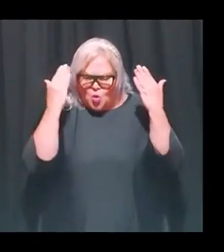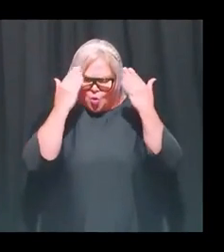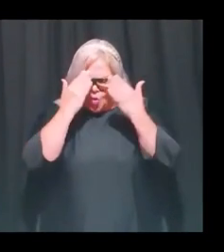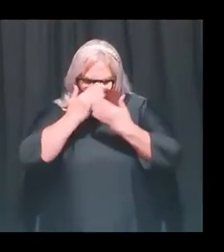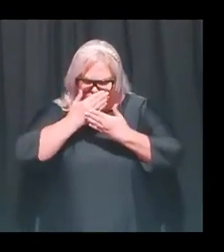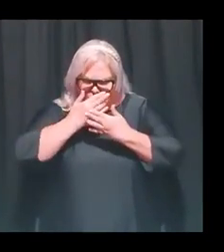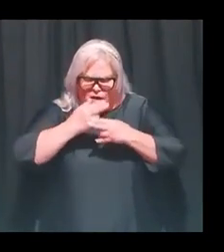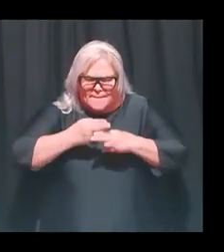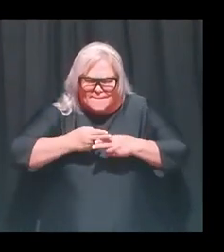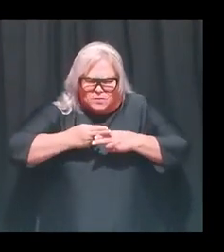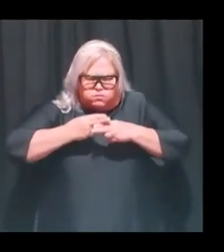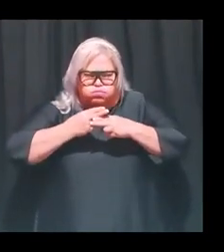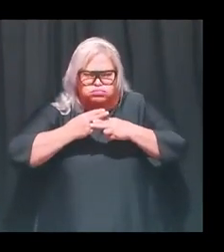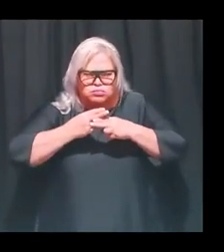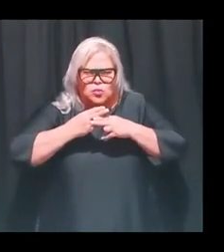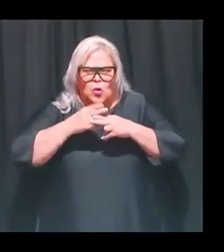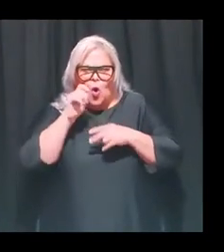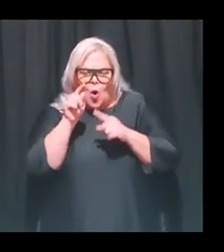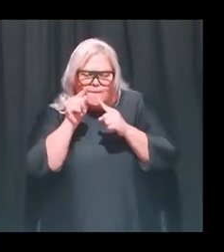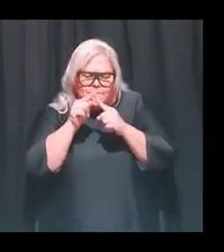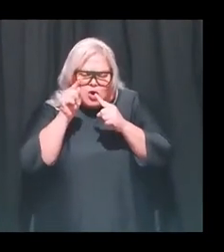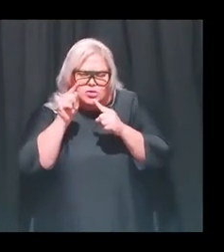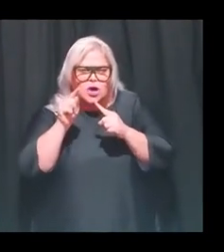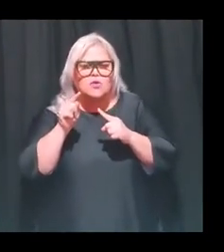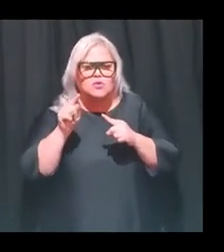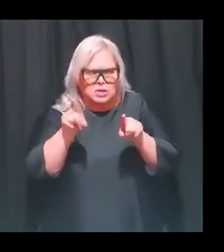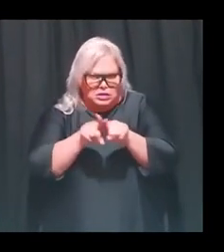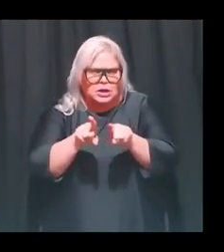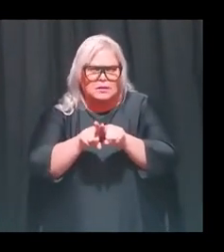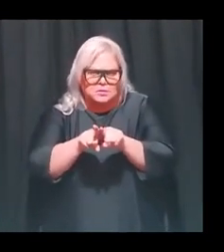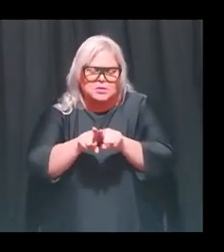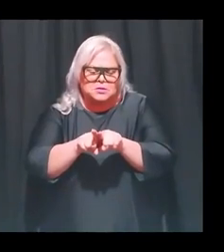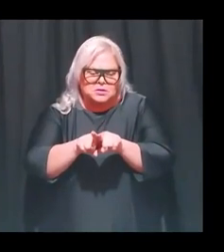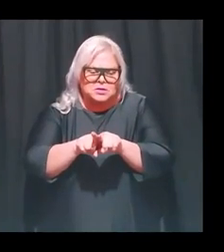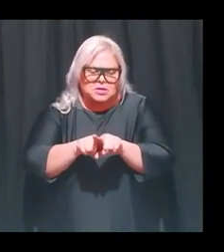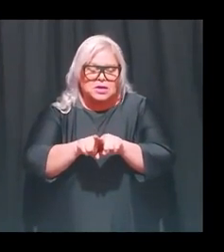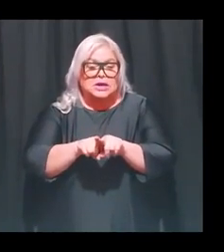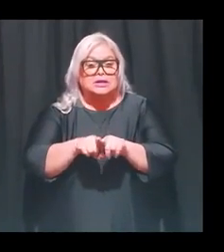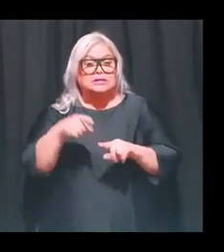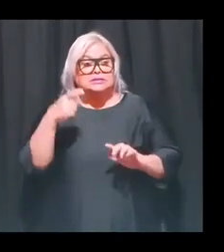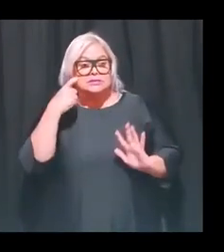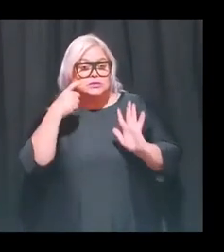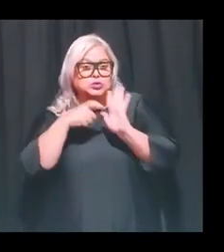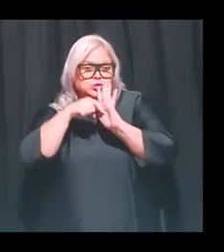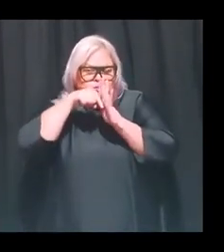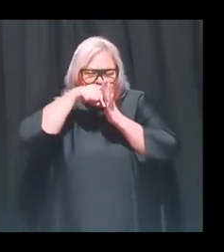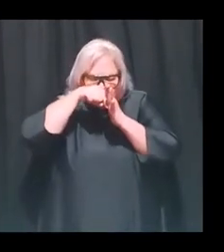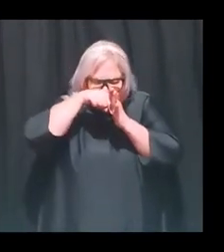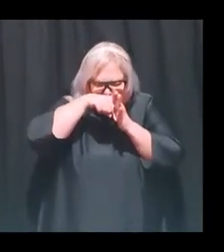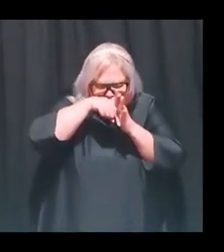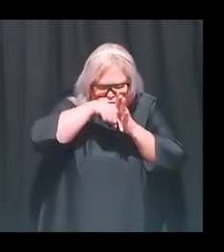pesadas, bastante puntiagudas también. Y si uno fuera a adentrarse más